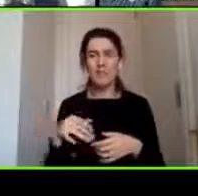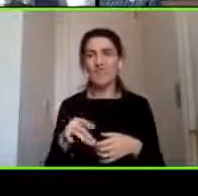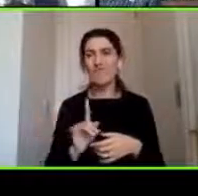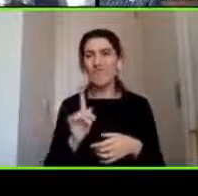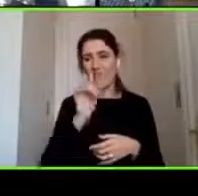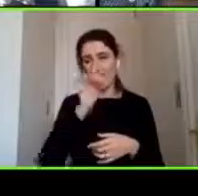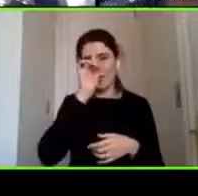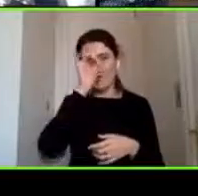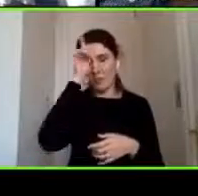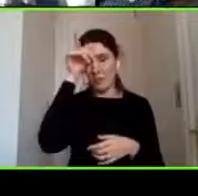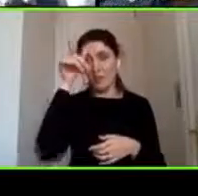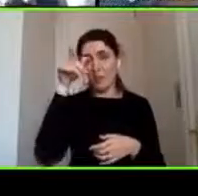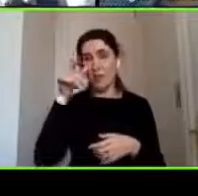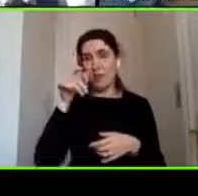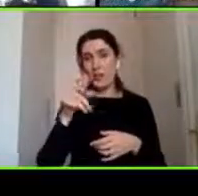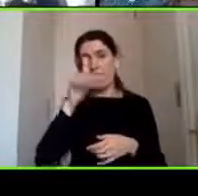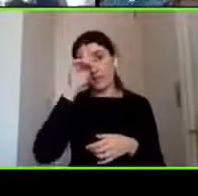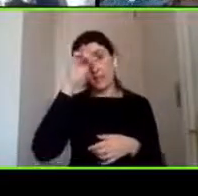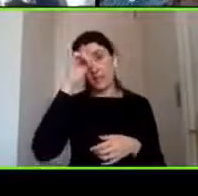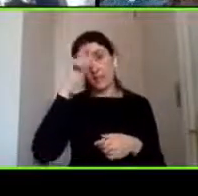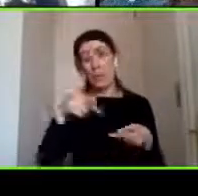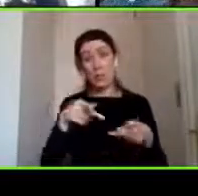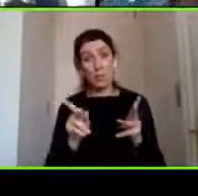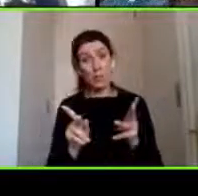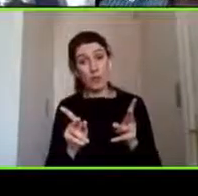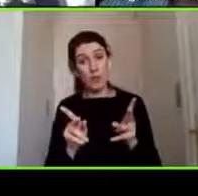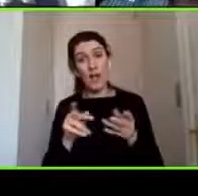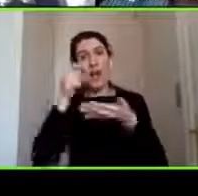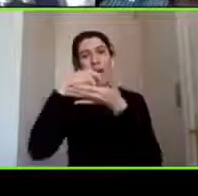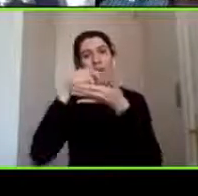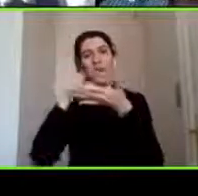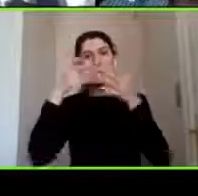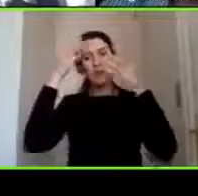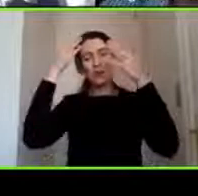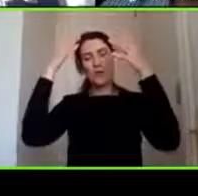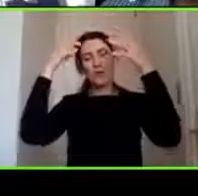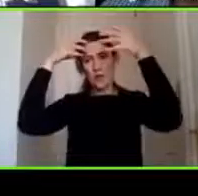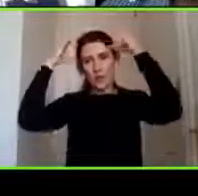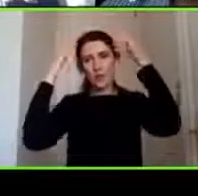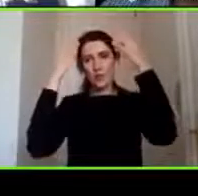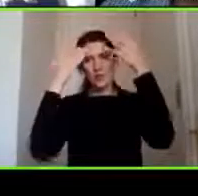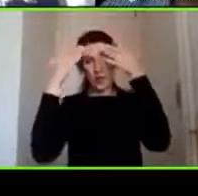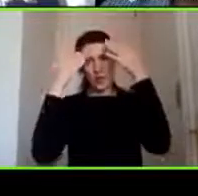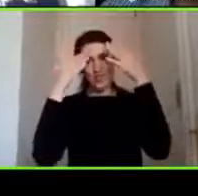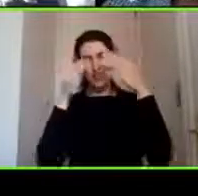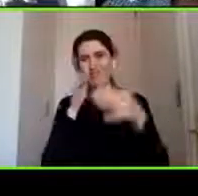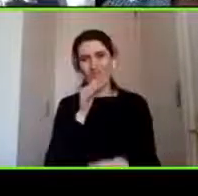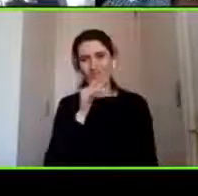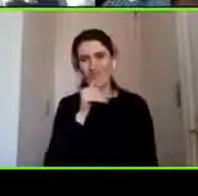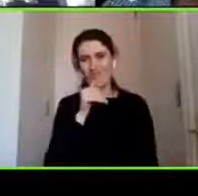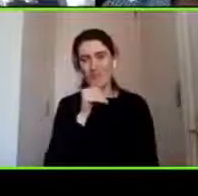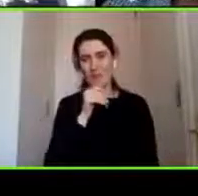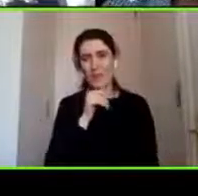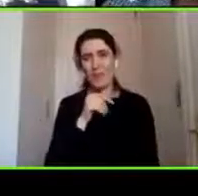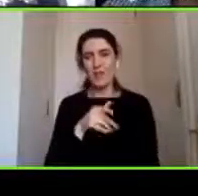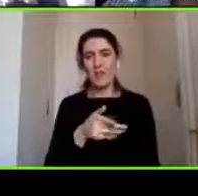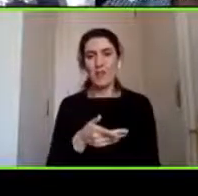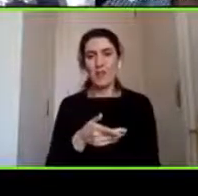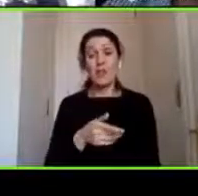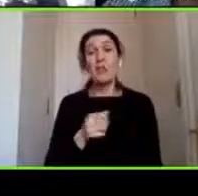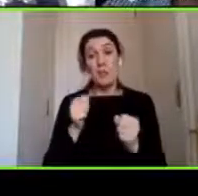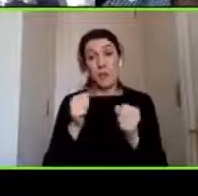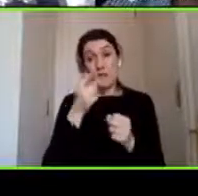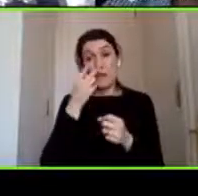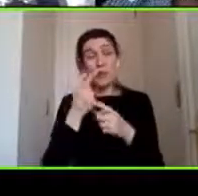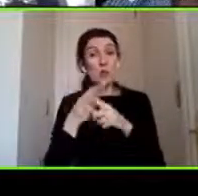pública por lo menos la evaluación neuropsicológica uno puede ver que en otras partes las